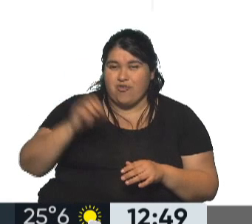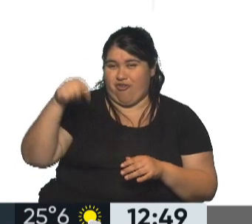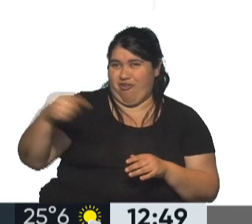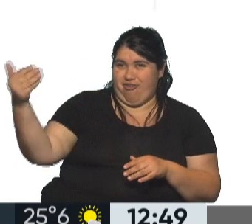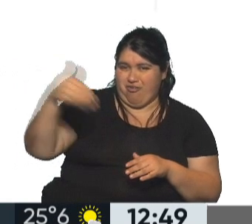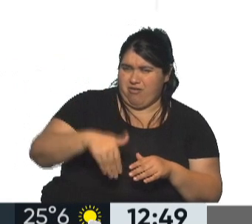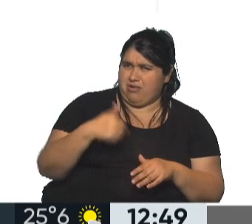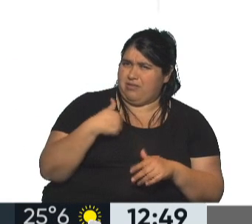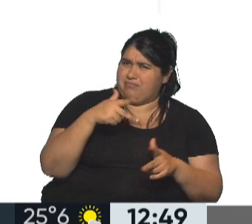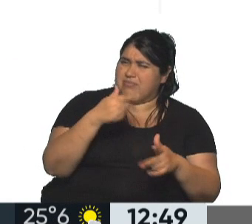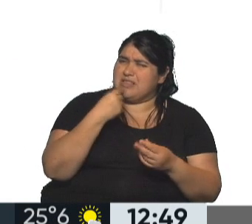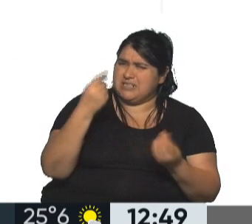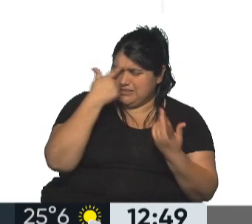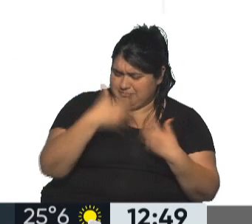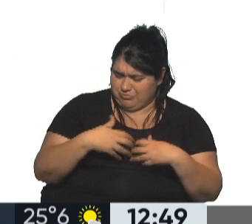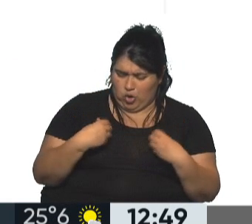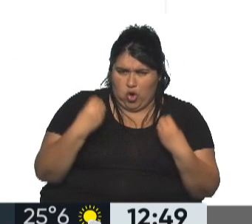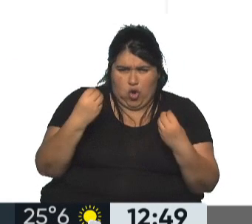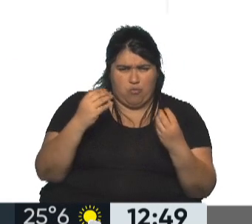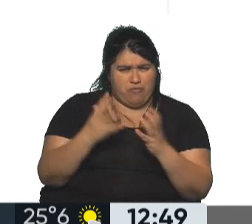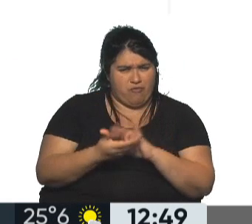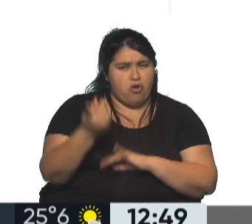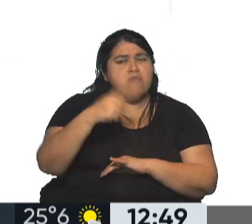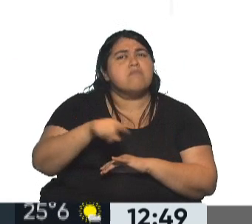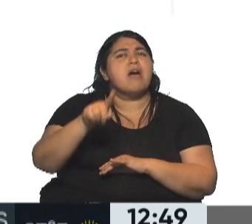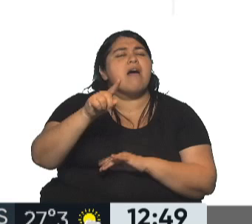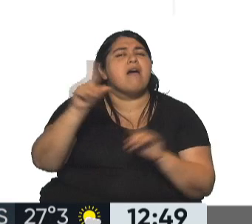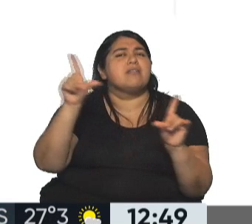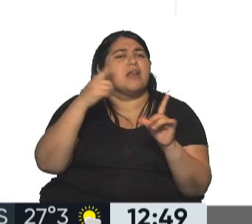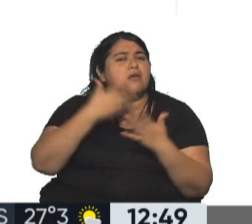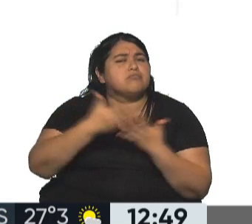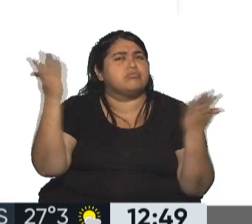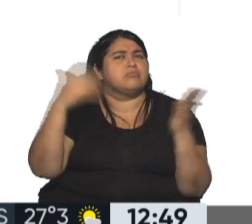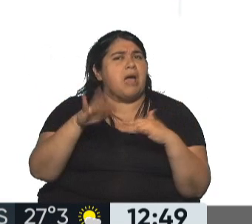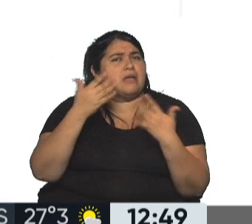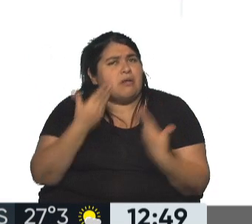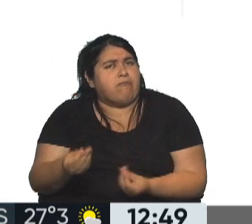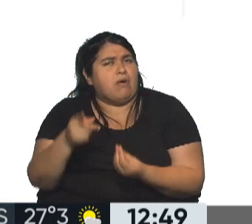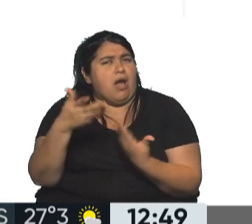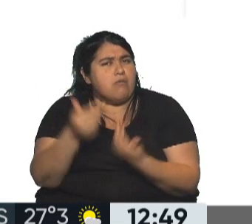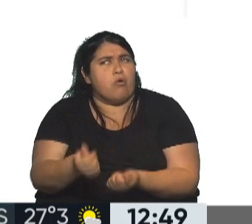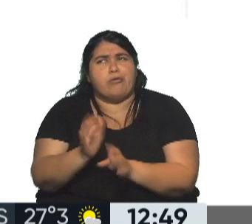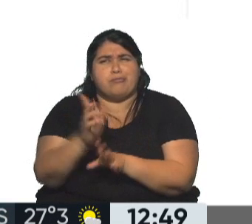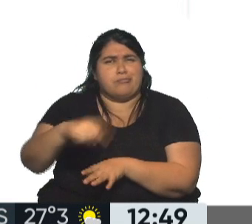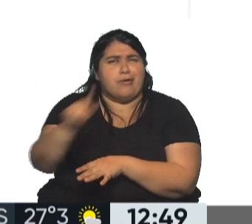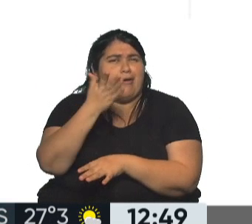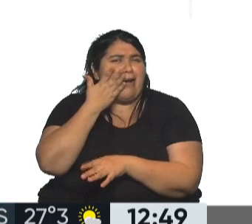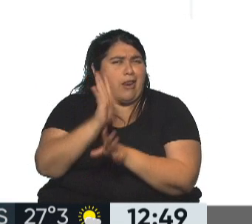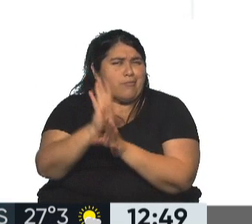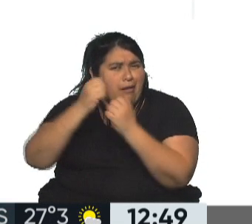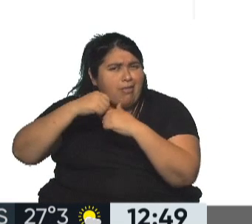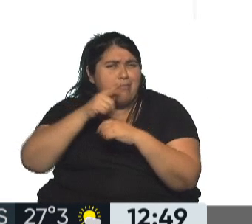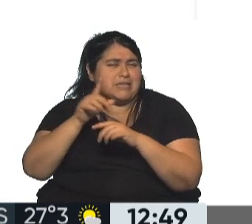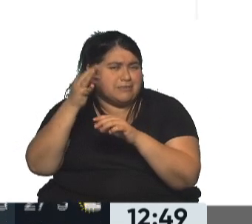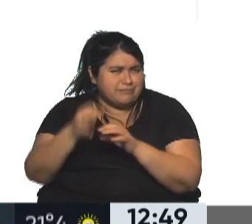Aires, ¿cómo es posible? Dice, se preguntan quienes blanquearon en los medios de comunicación el fascismo bajo el disfraz libertario. Televisáisteis